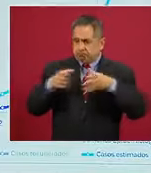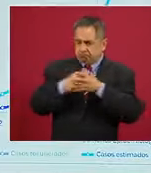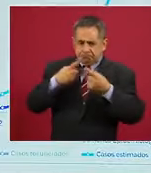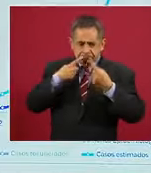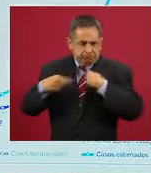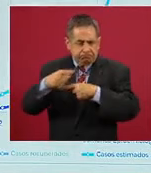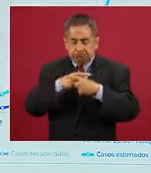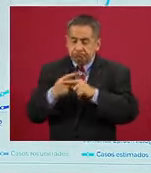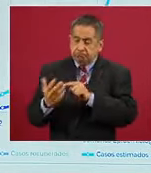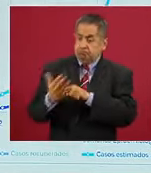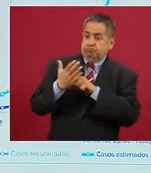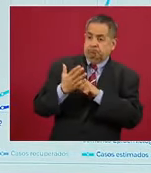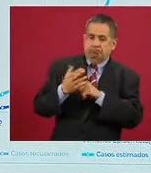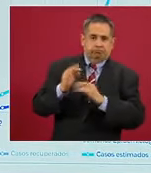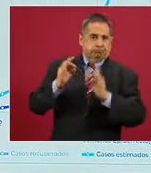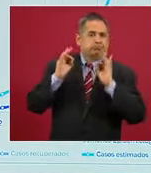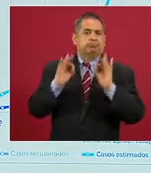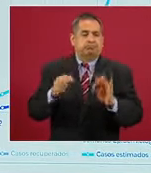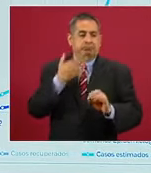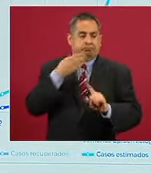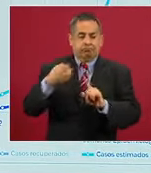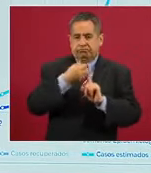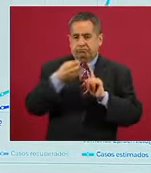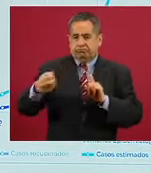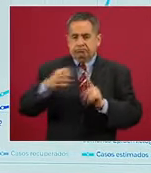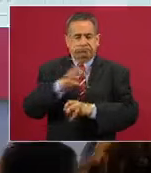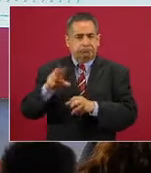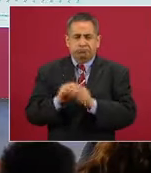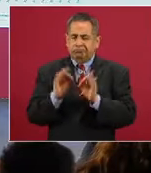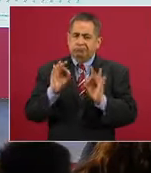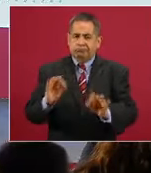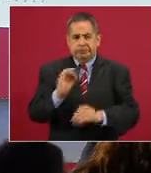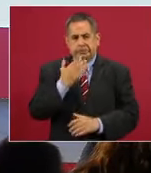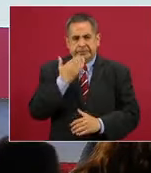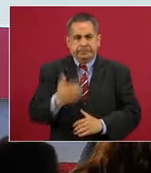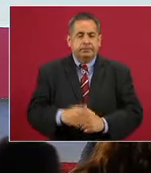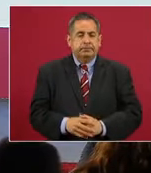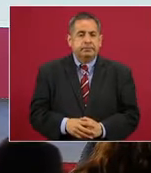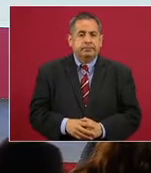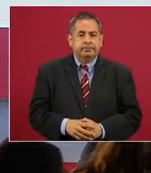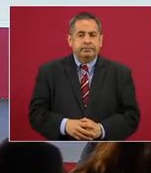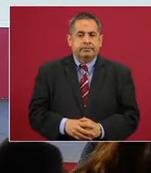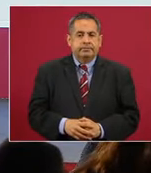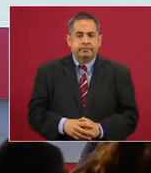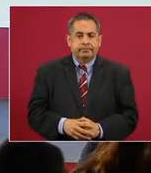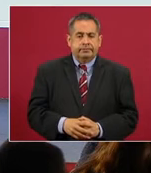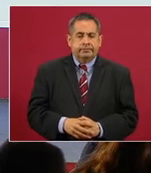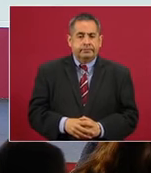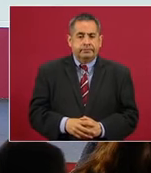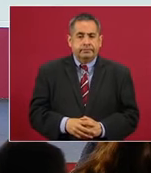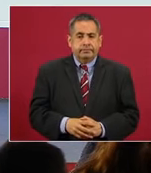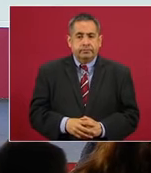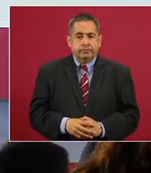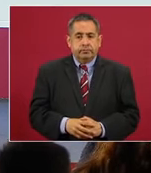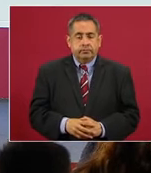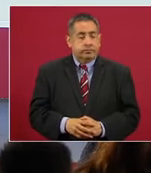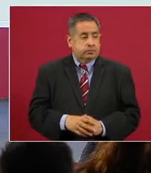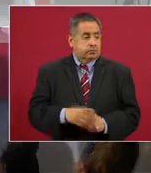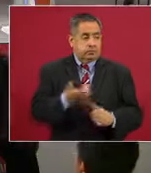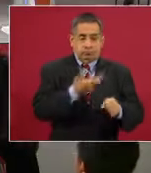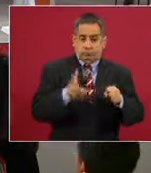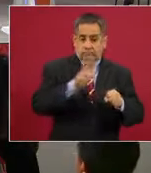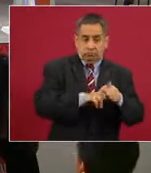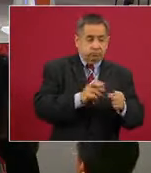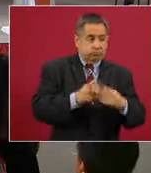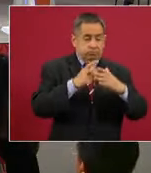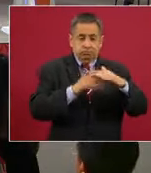lo cual es un ejemplo de cómo organizar el desconfinamiento. La siguiente. Llegamos a un punto máximo de ocupación